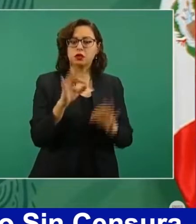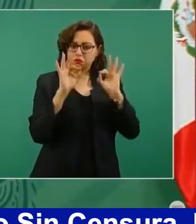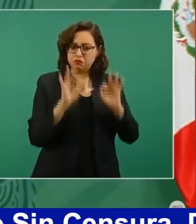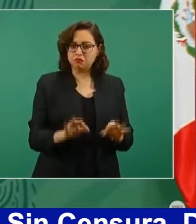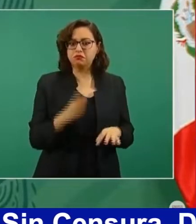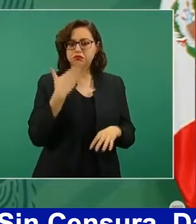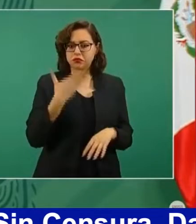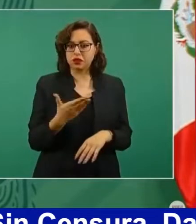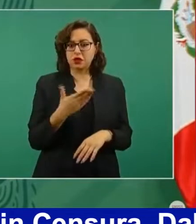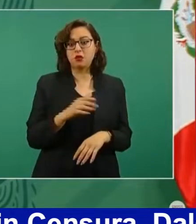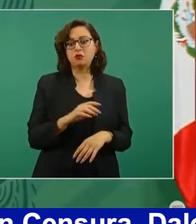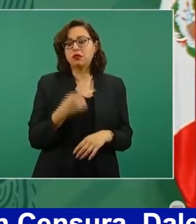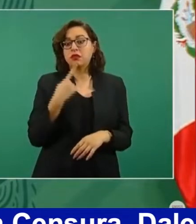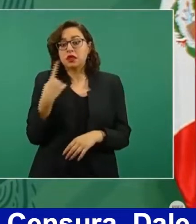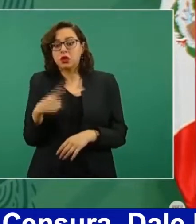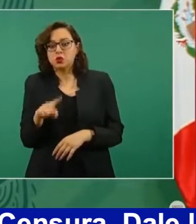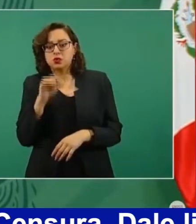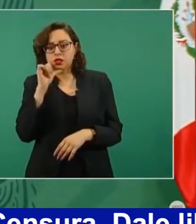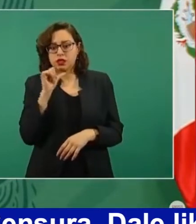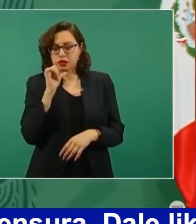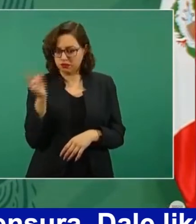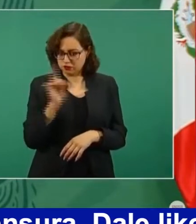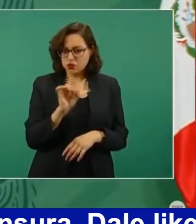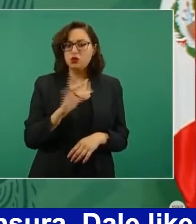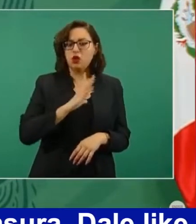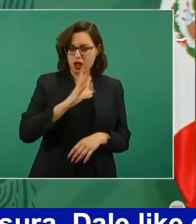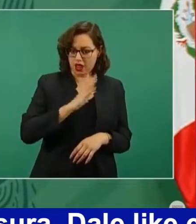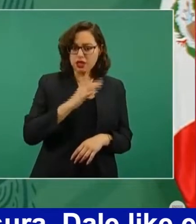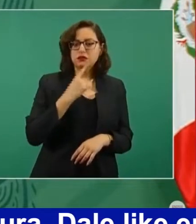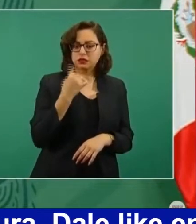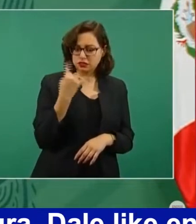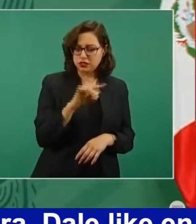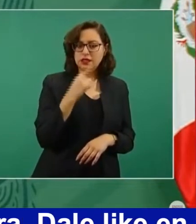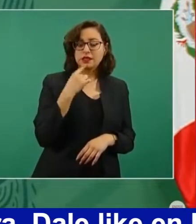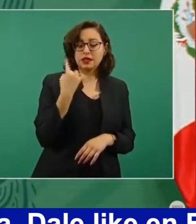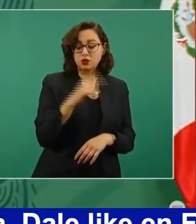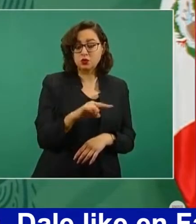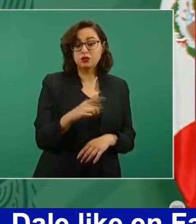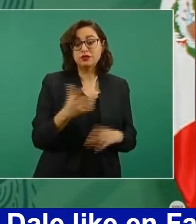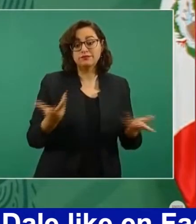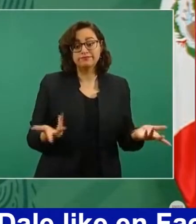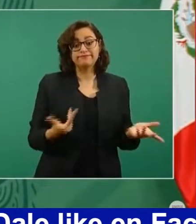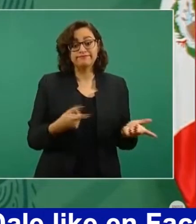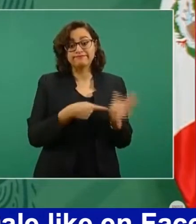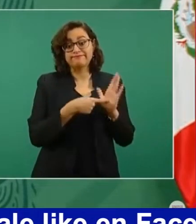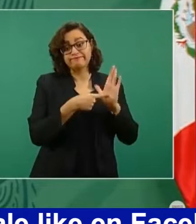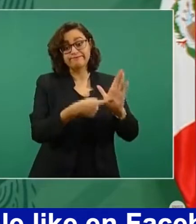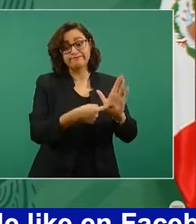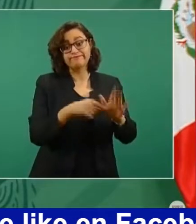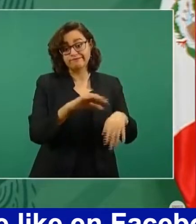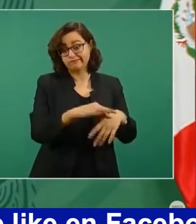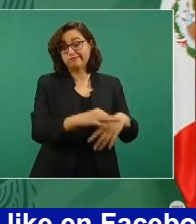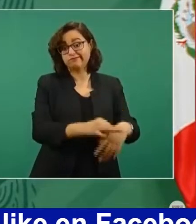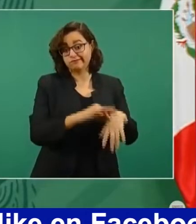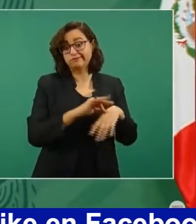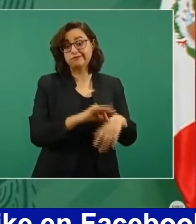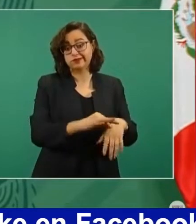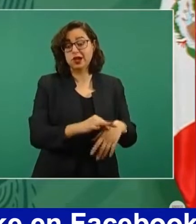Esto obedece a lo que lamentablemente sucede en estos